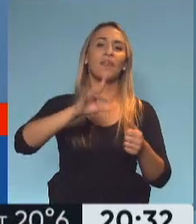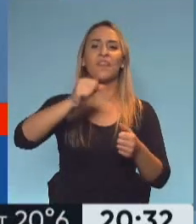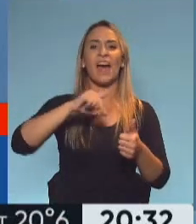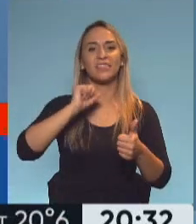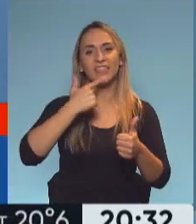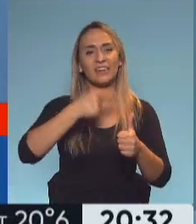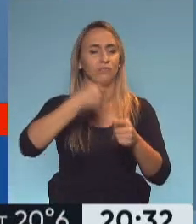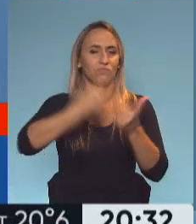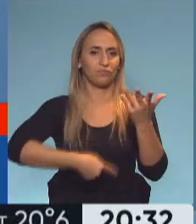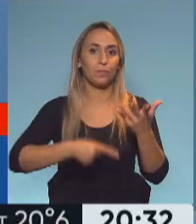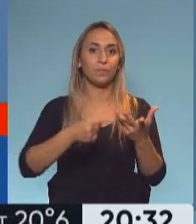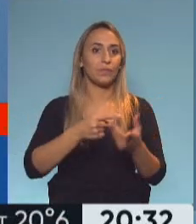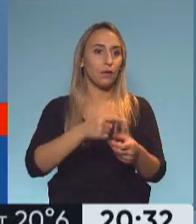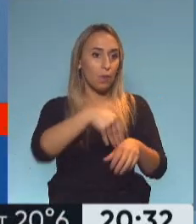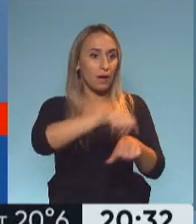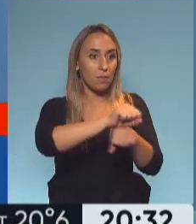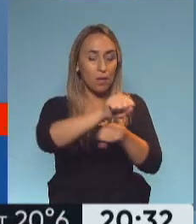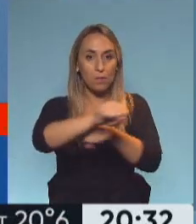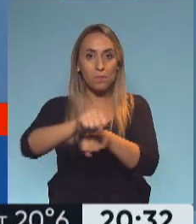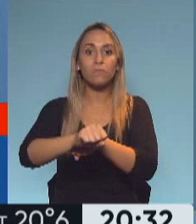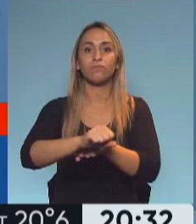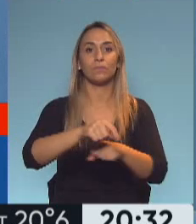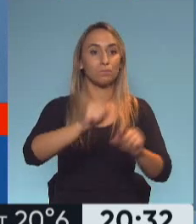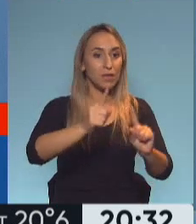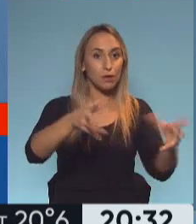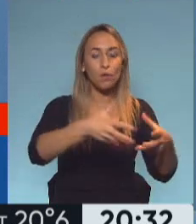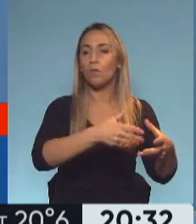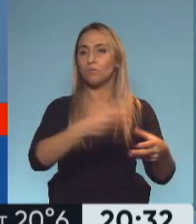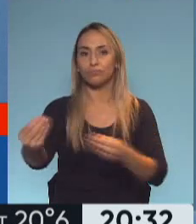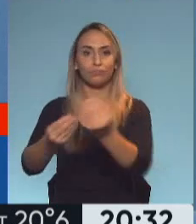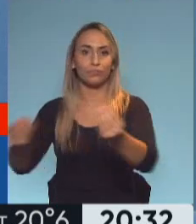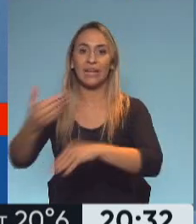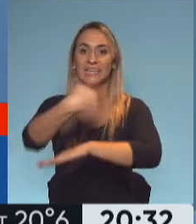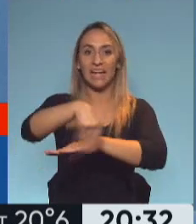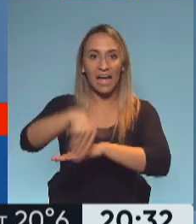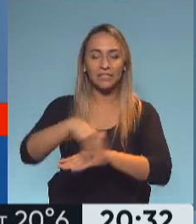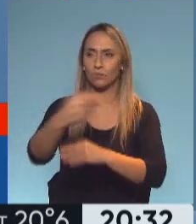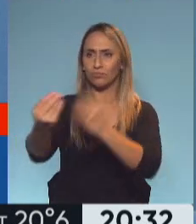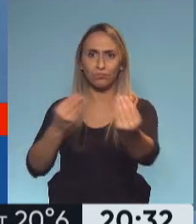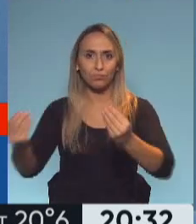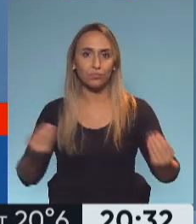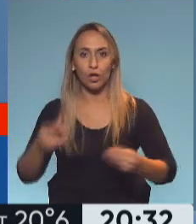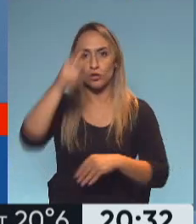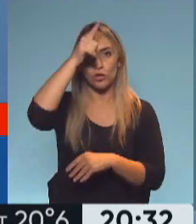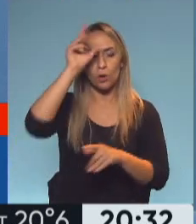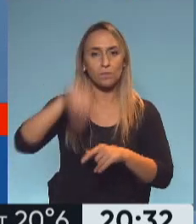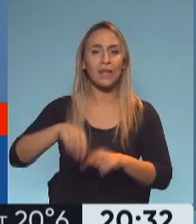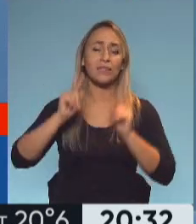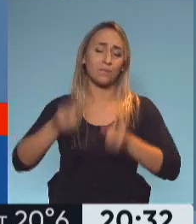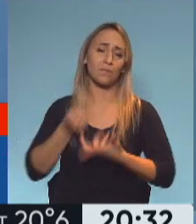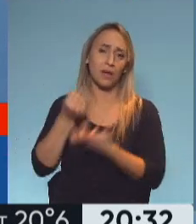etcétera para reforzar obviamente el policiamiento en las calles incorporando tecnología mejorando comisarías